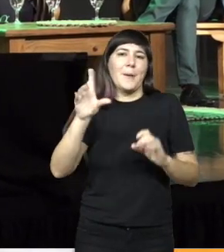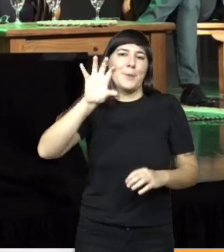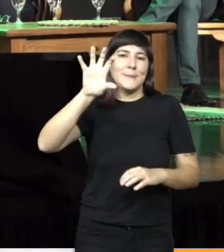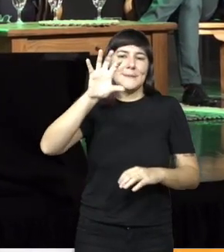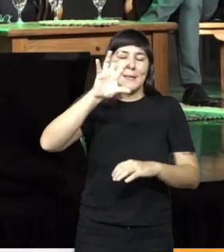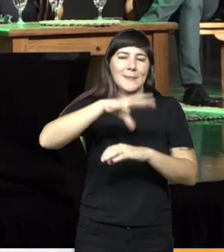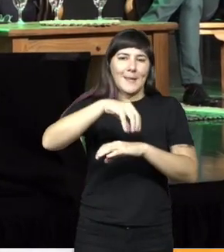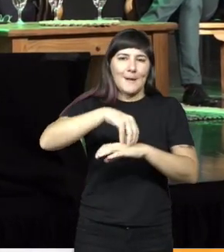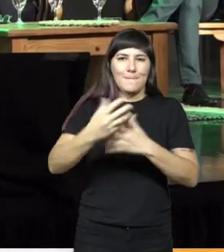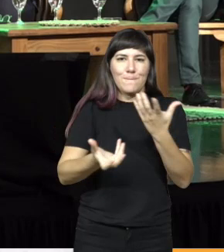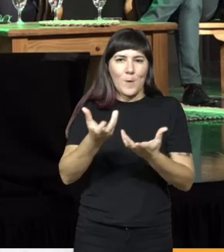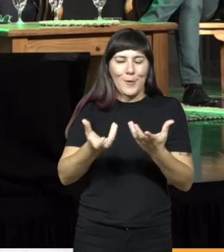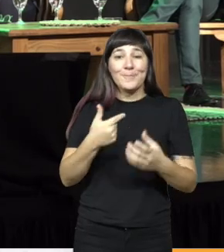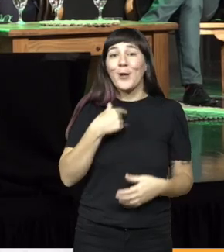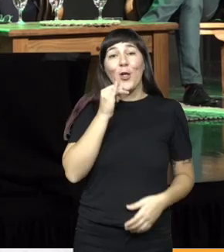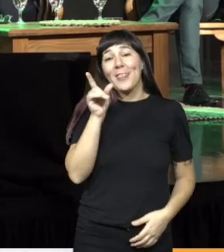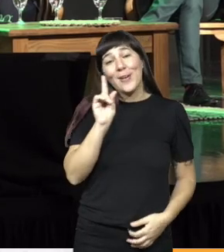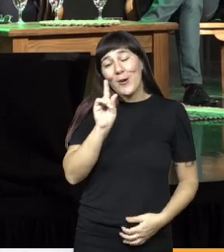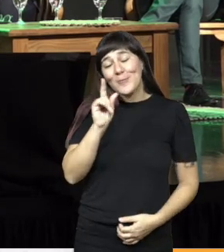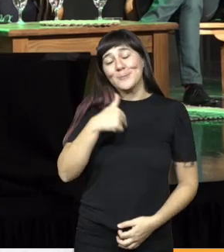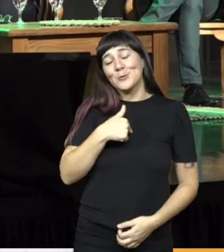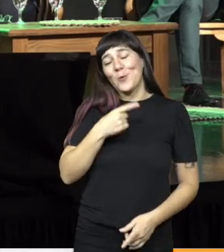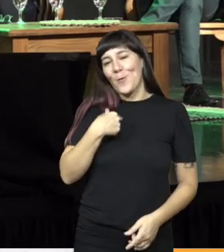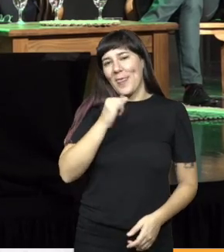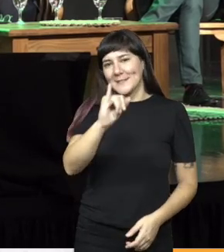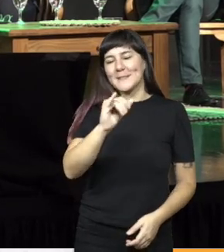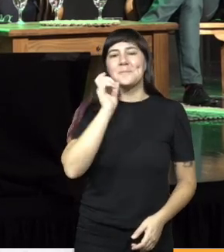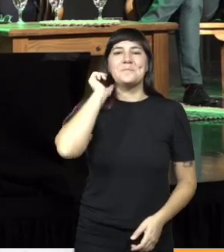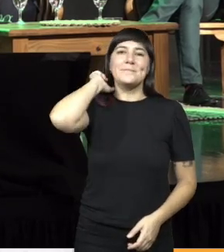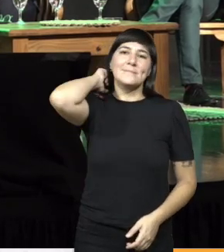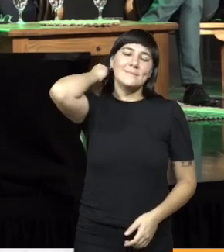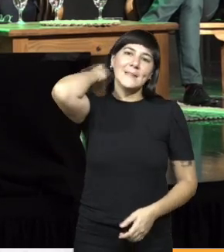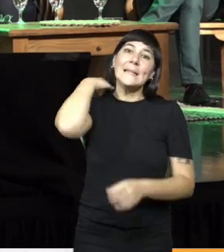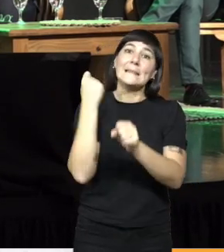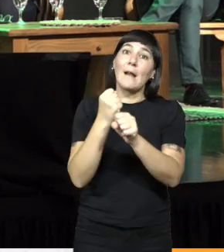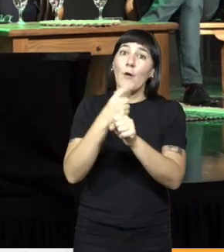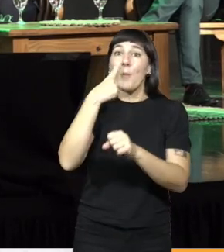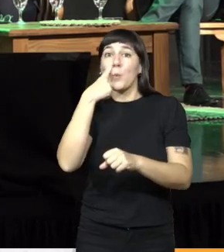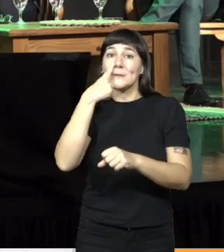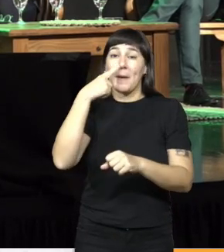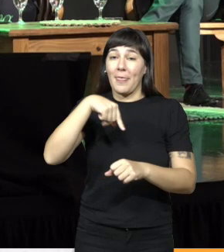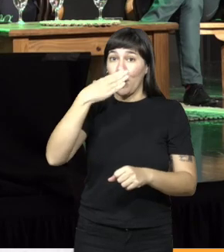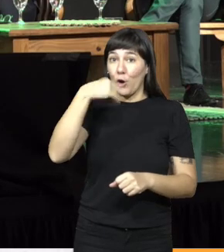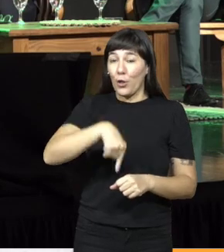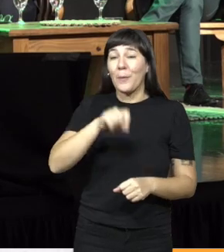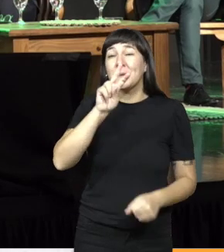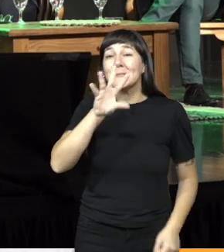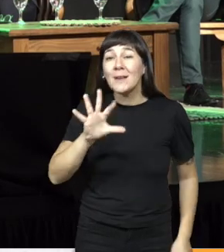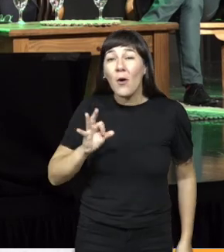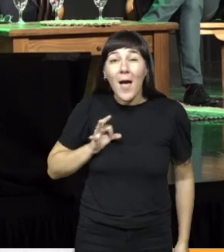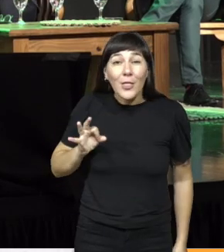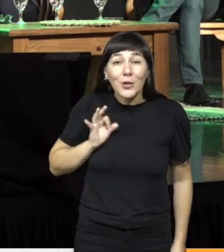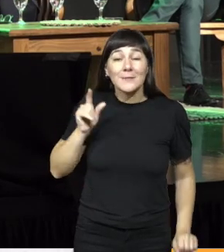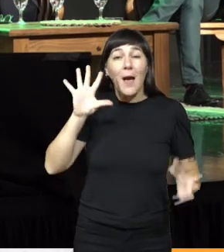Fuego. Eso no lo dijo, pero lo voy a decir yo. Trabajó para la Municipalidad de Córdoba 25 años en el área de Ambiente.